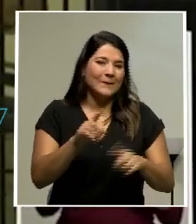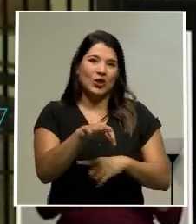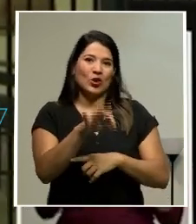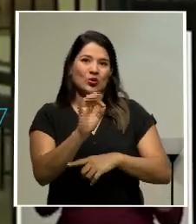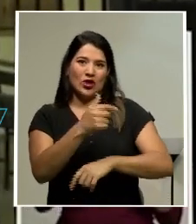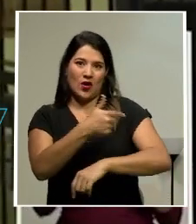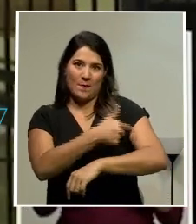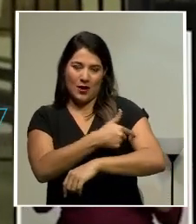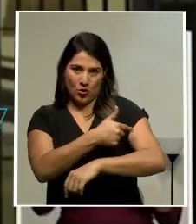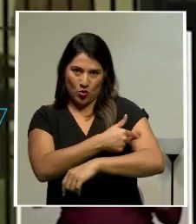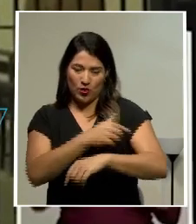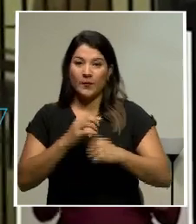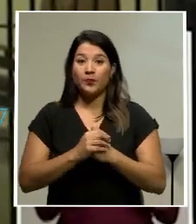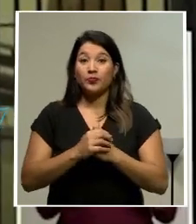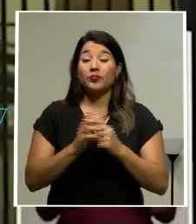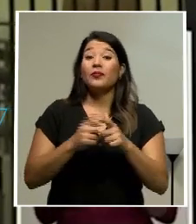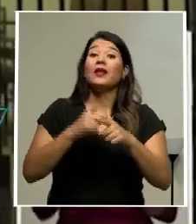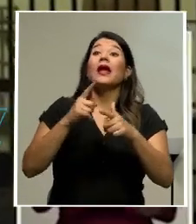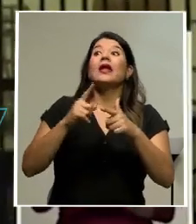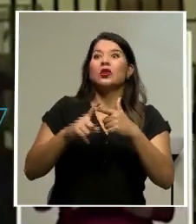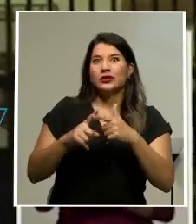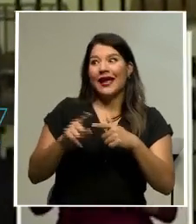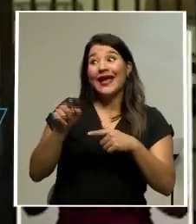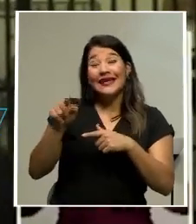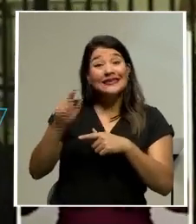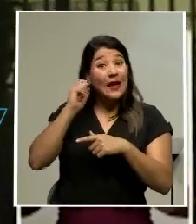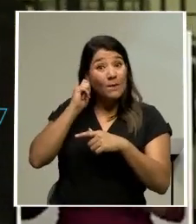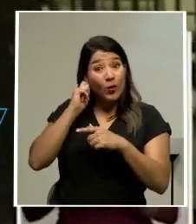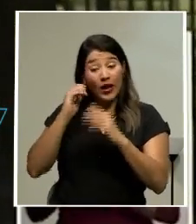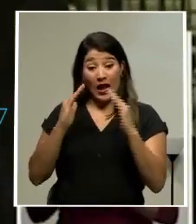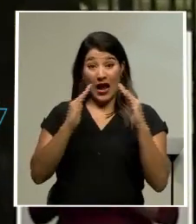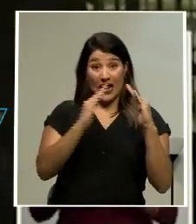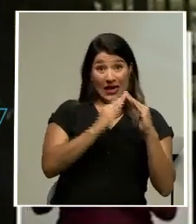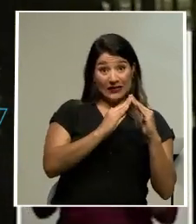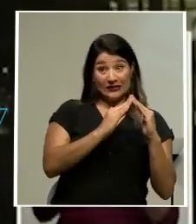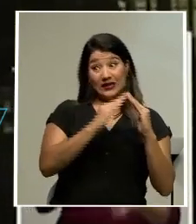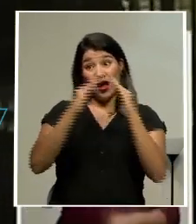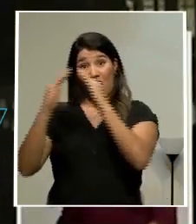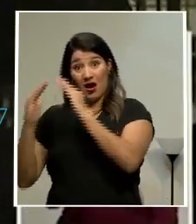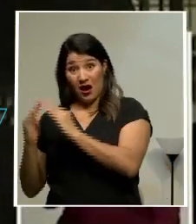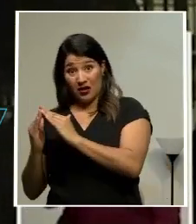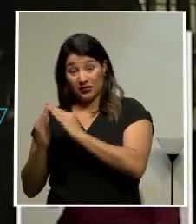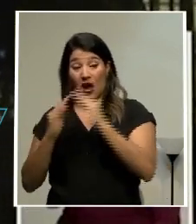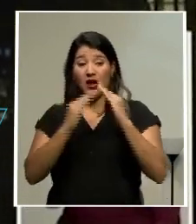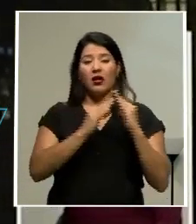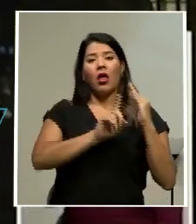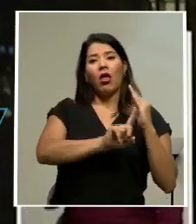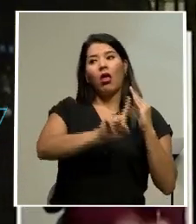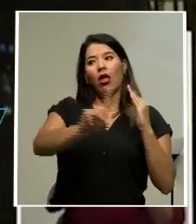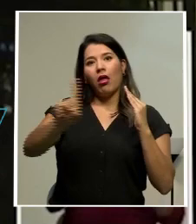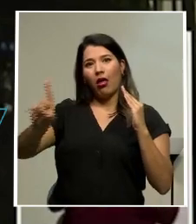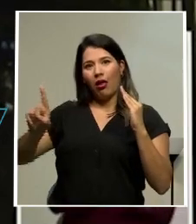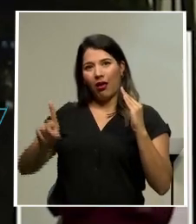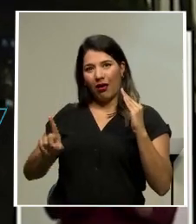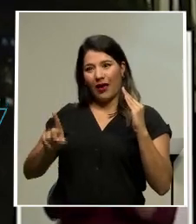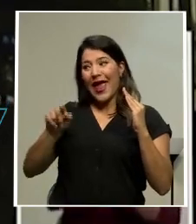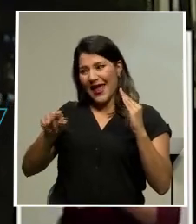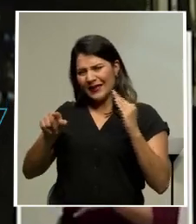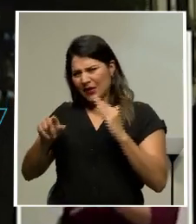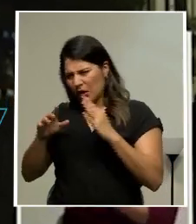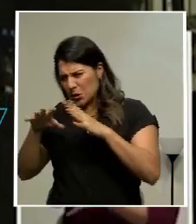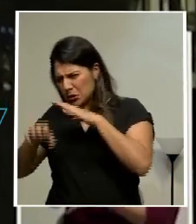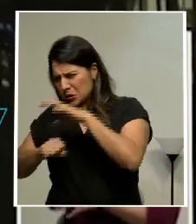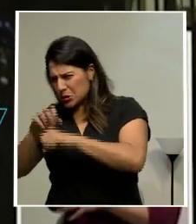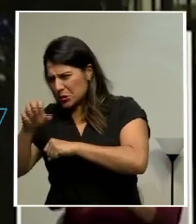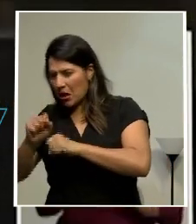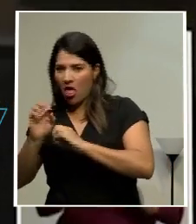otra vivienda, la Fiscalía solicitó el allanamiento de esa casa, pero el juzgado penal de Arapuela lo rechazó. Por el momento se desconoce el paradero